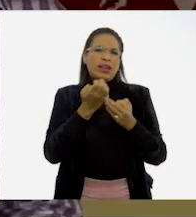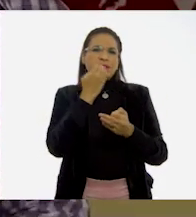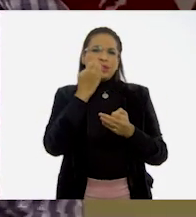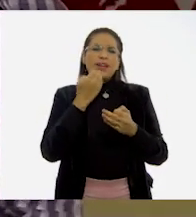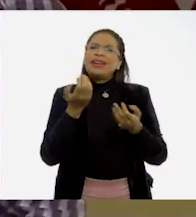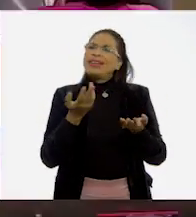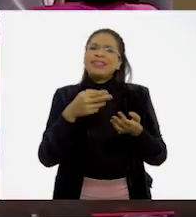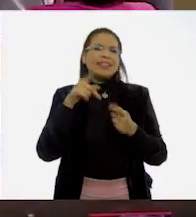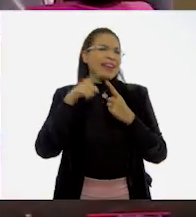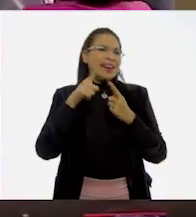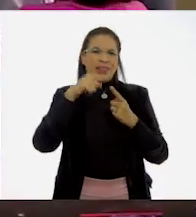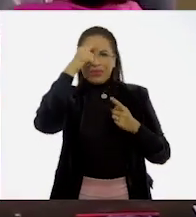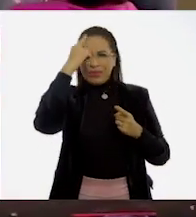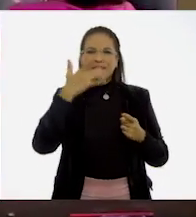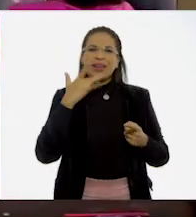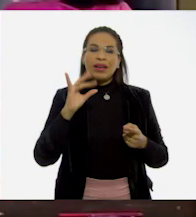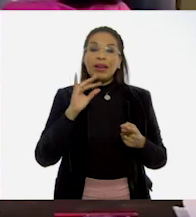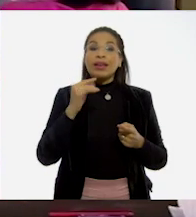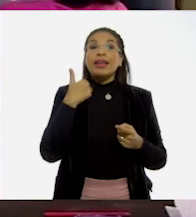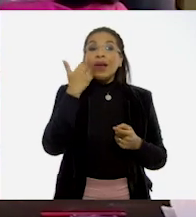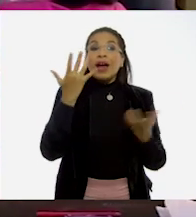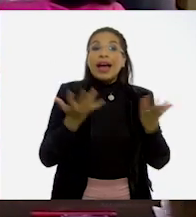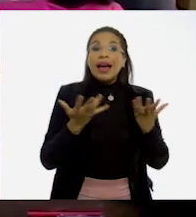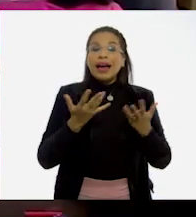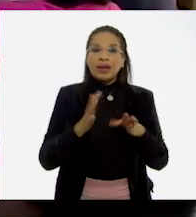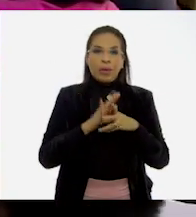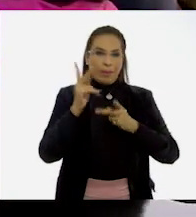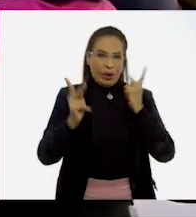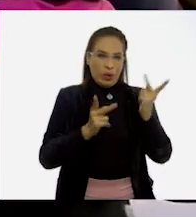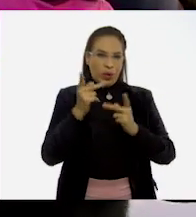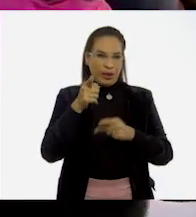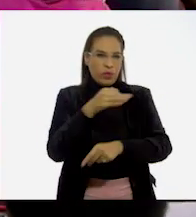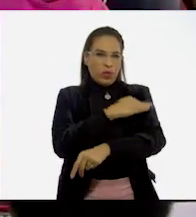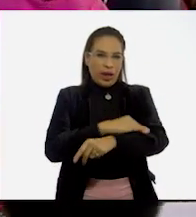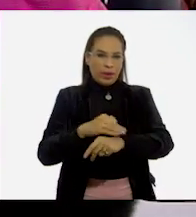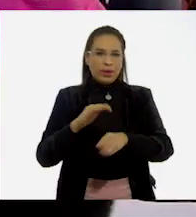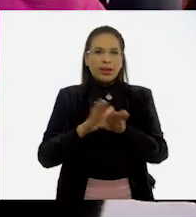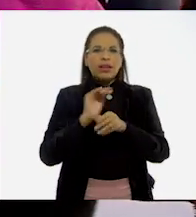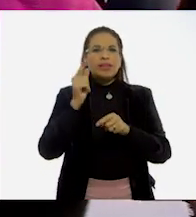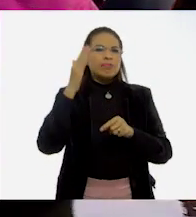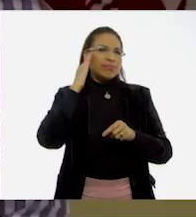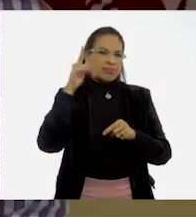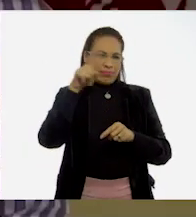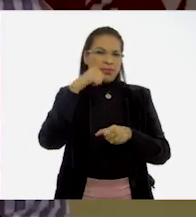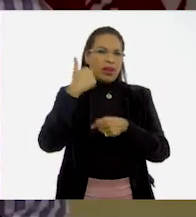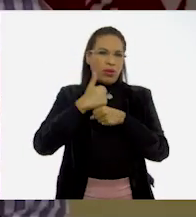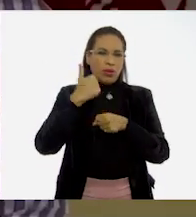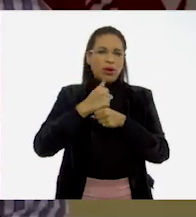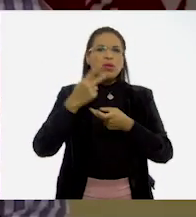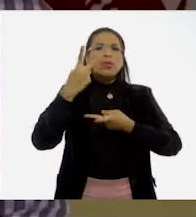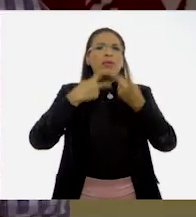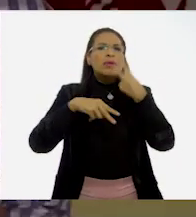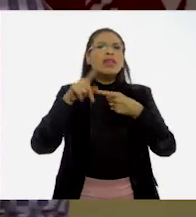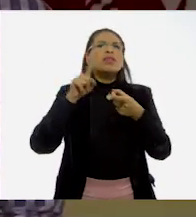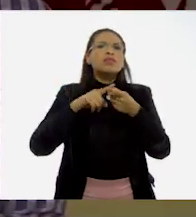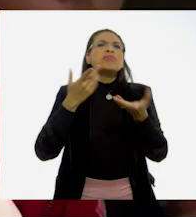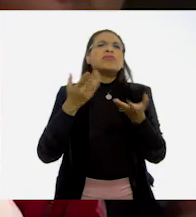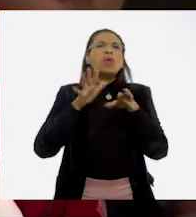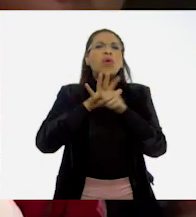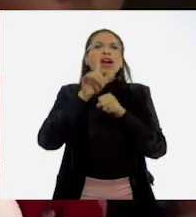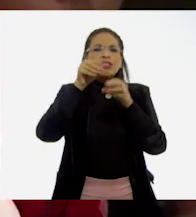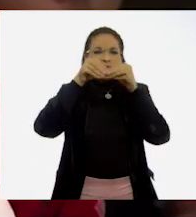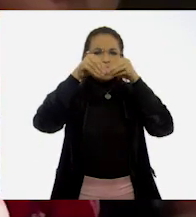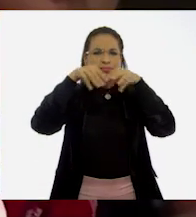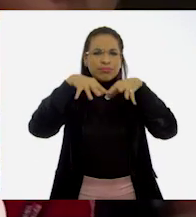Es una tarea muy sencilla. Lo que quiero que hagan es que pregunten a alguien de su familia, de preferencia a sus abuelos, de dónde vienen, cuáles son sus